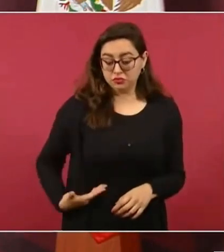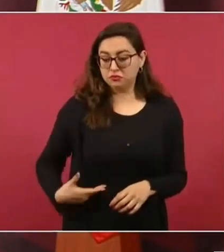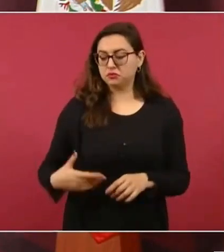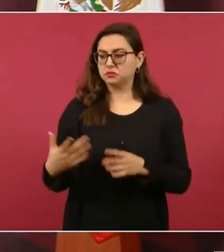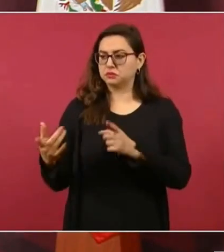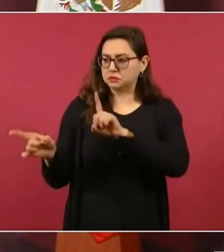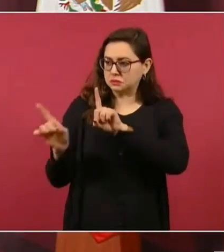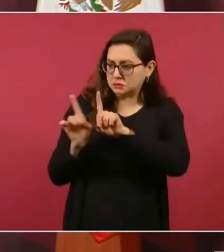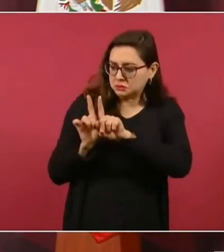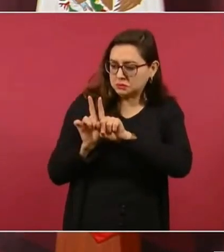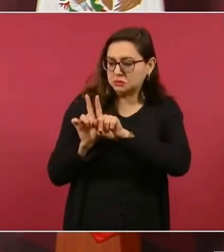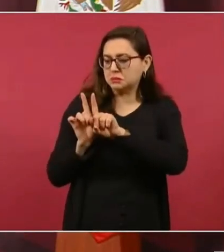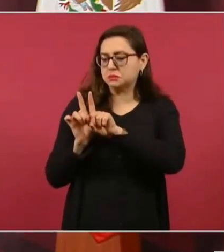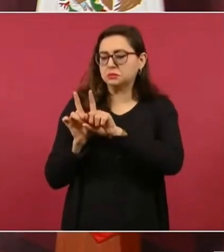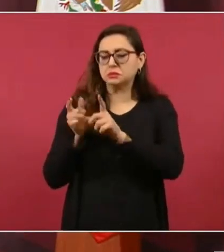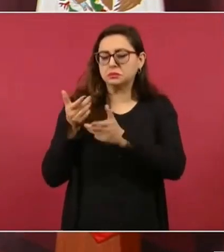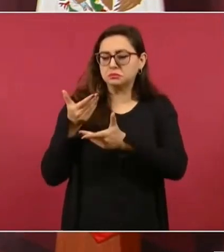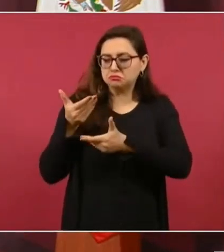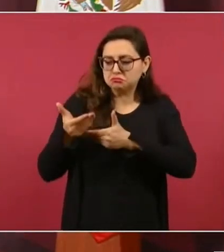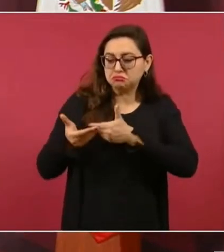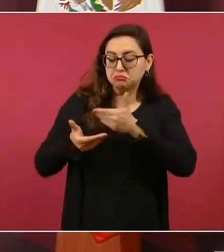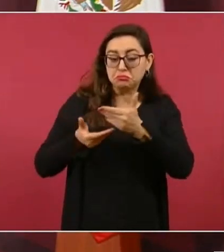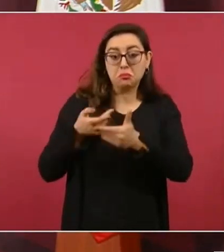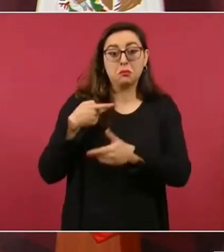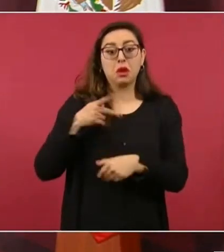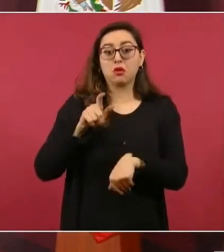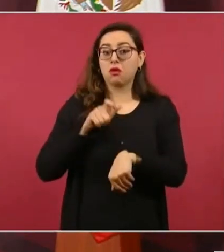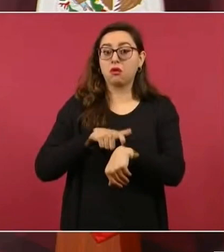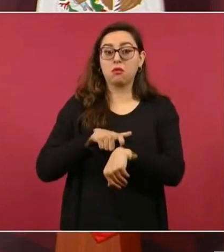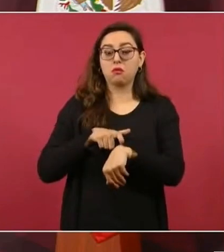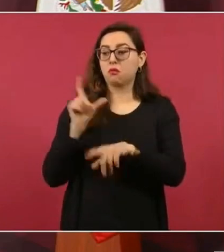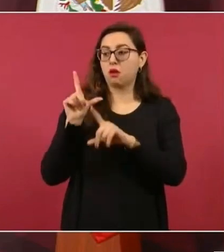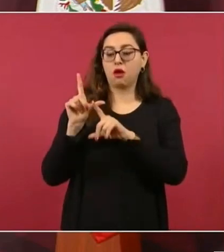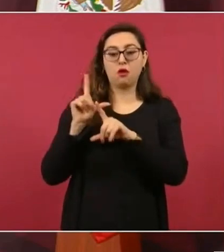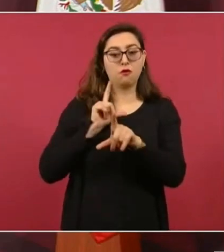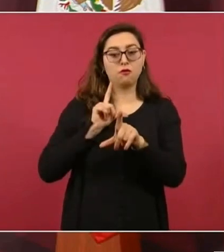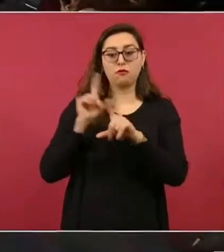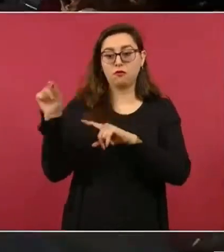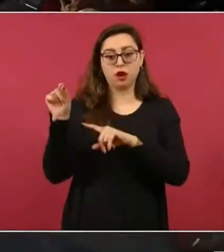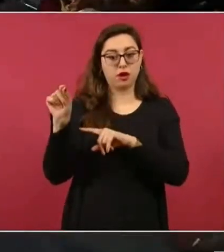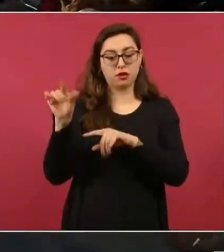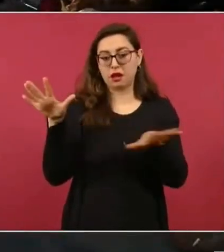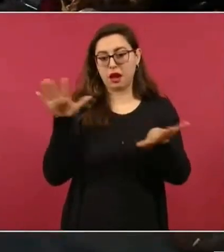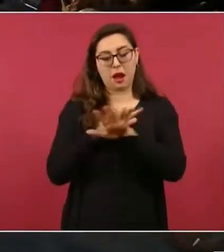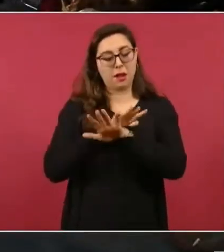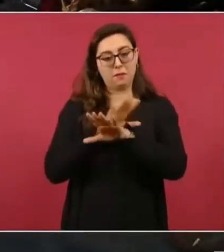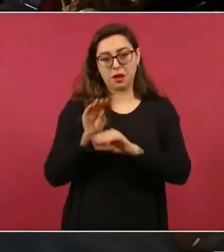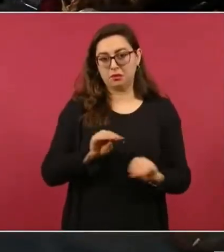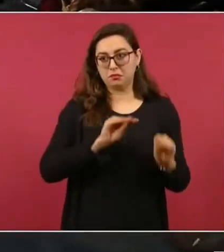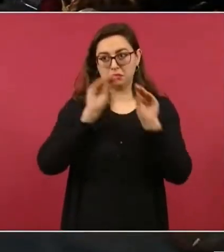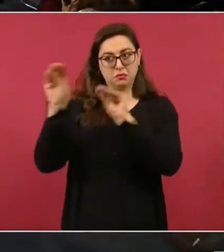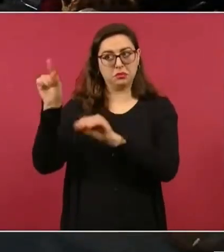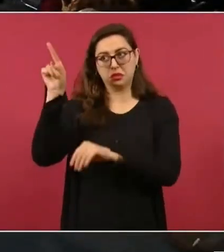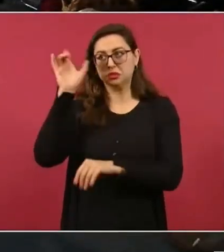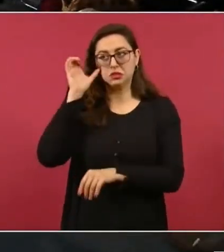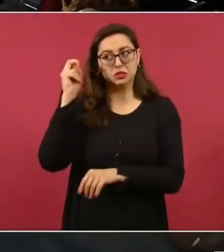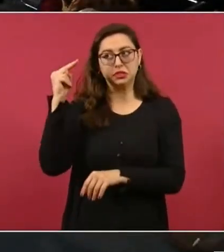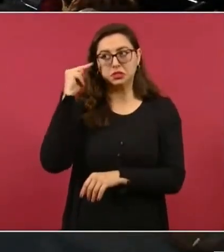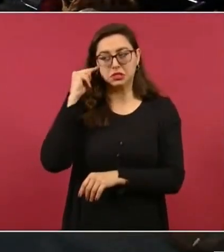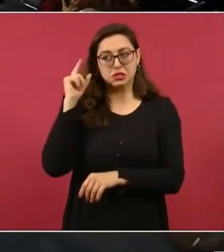a formar parte del gobierno central de China.